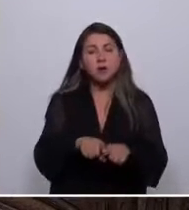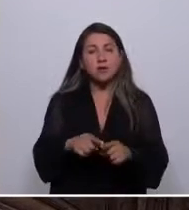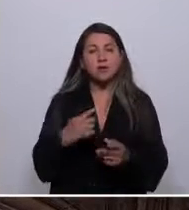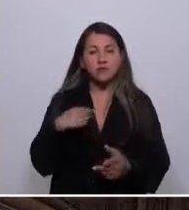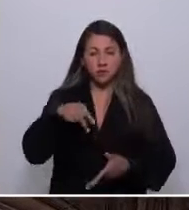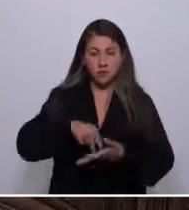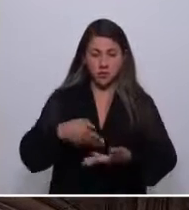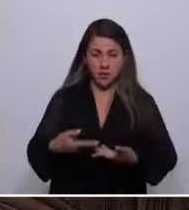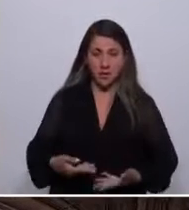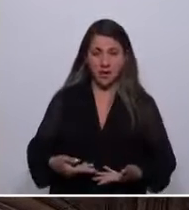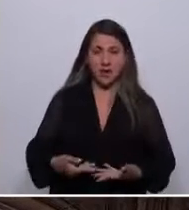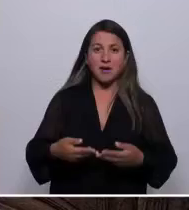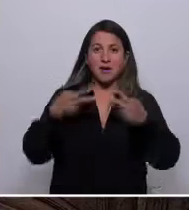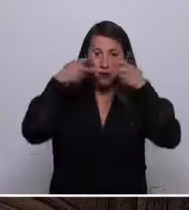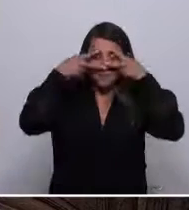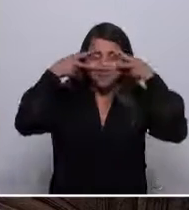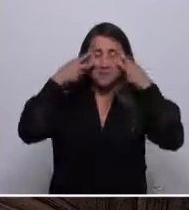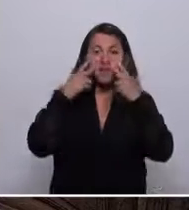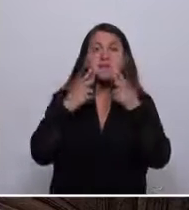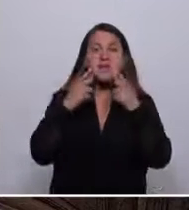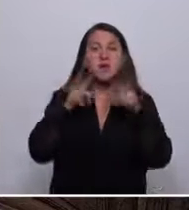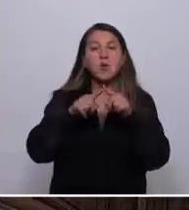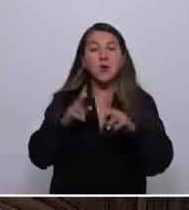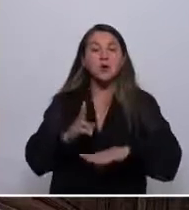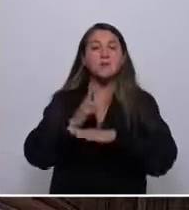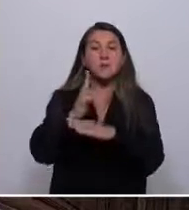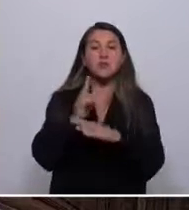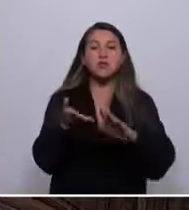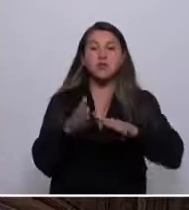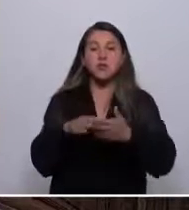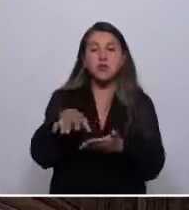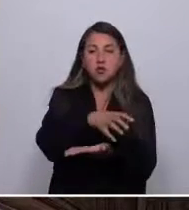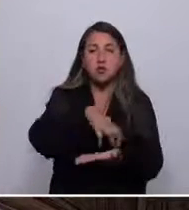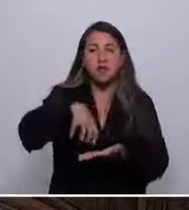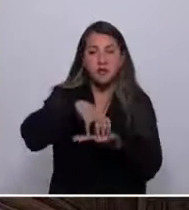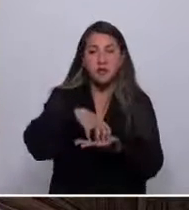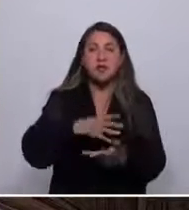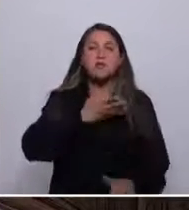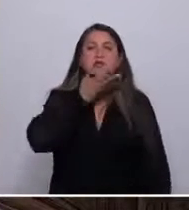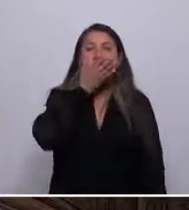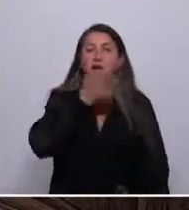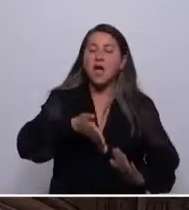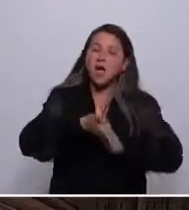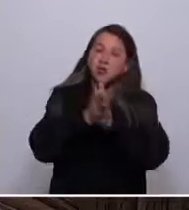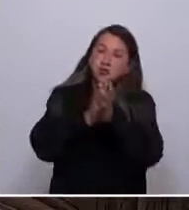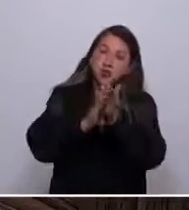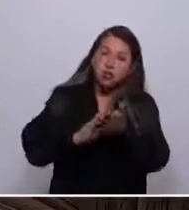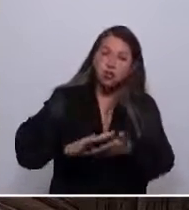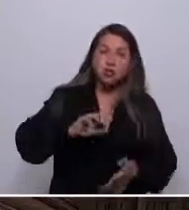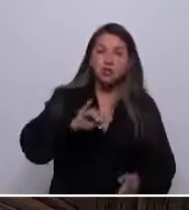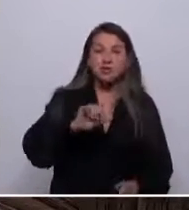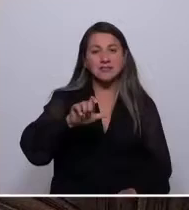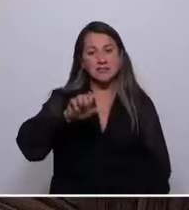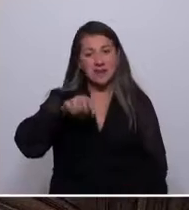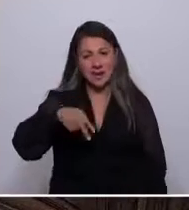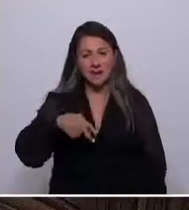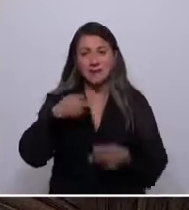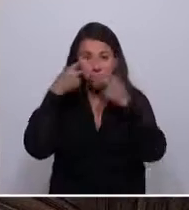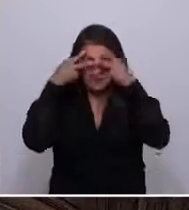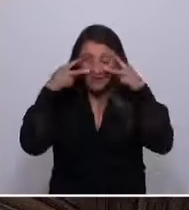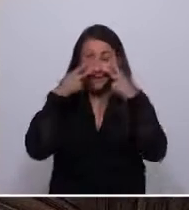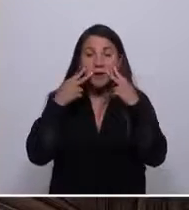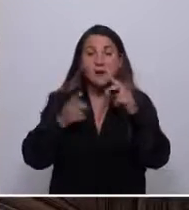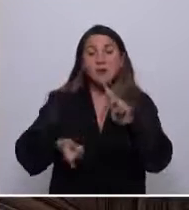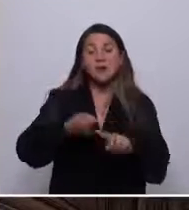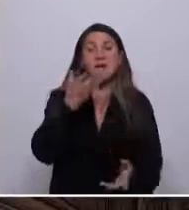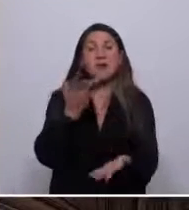acá, como yagamquipa, representando a las comunidades de Navarino, de Punta Arena y a todos los yaganes. Por primera vez en nuestra historia, una